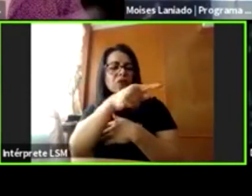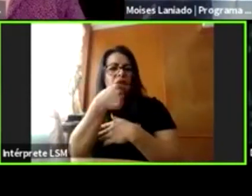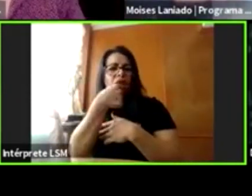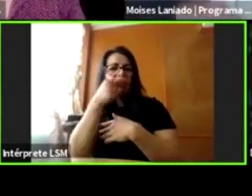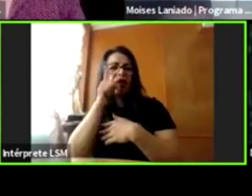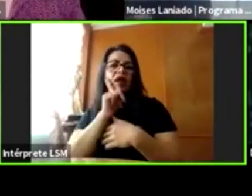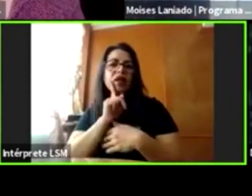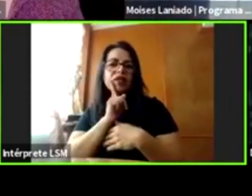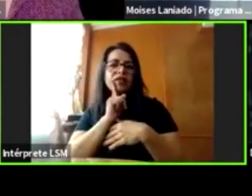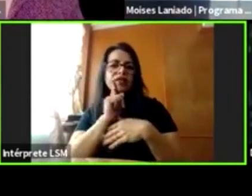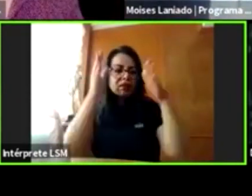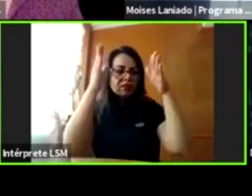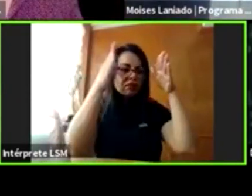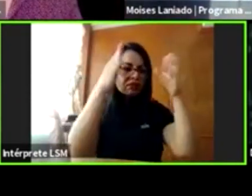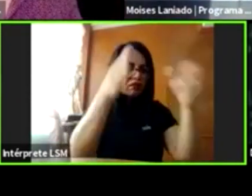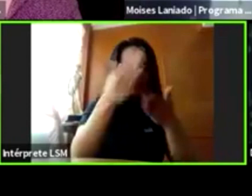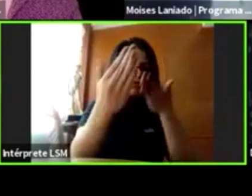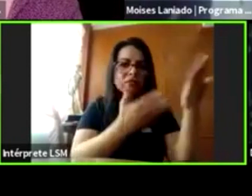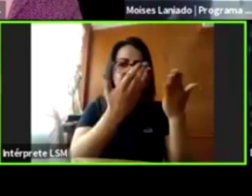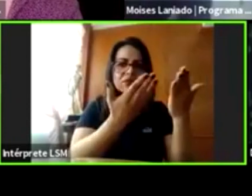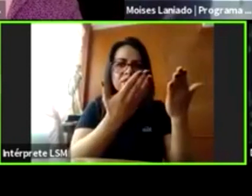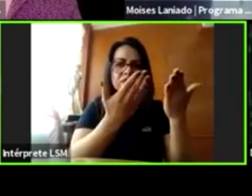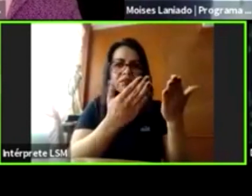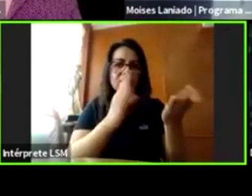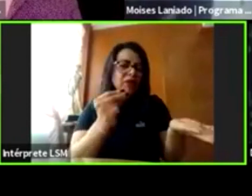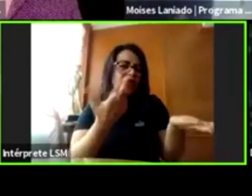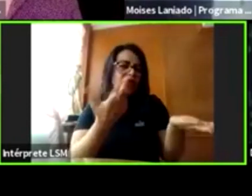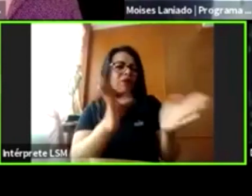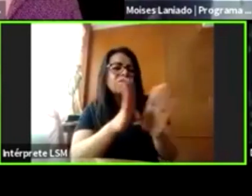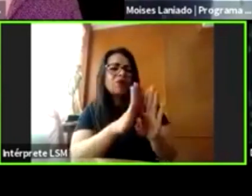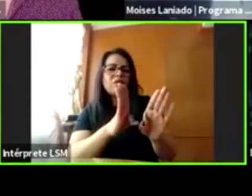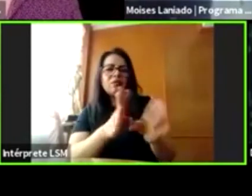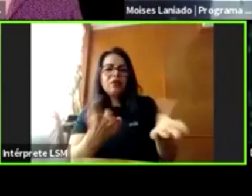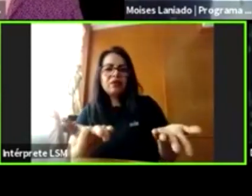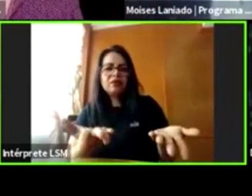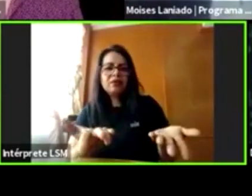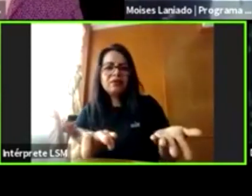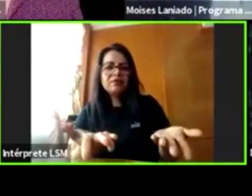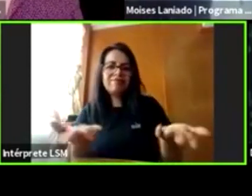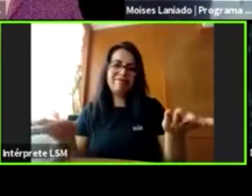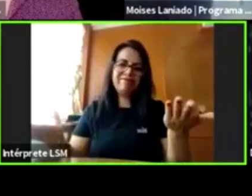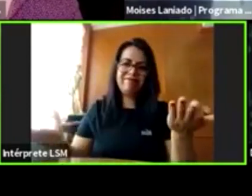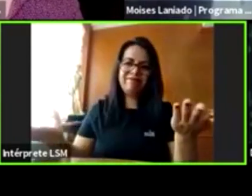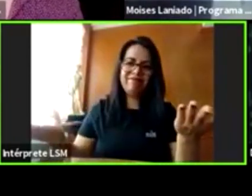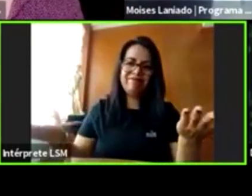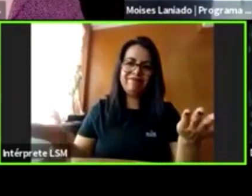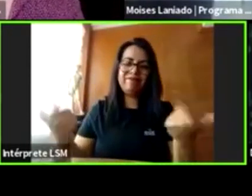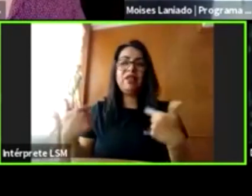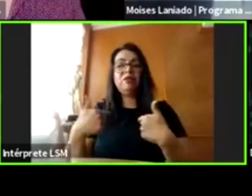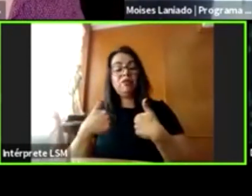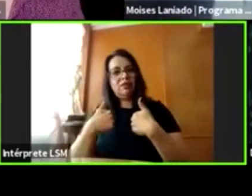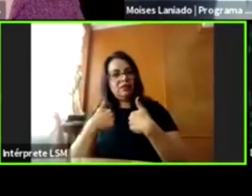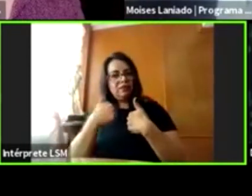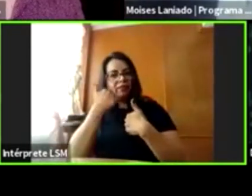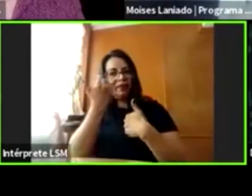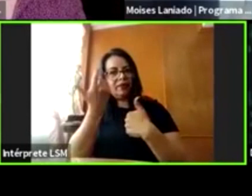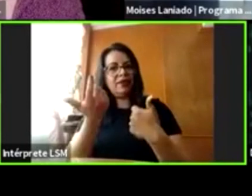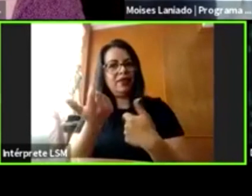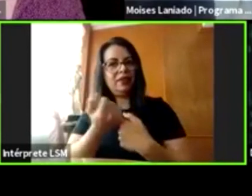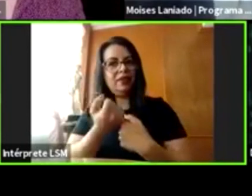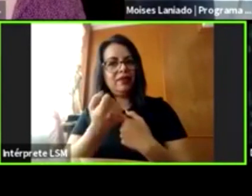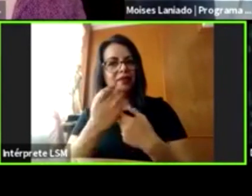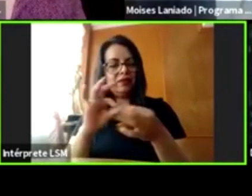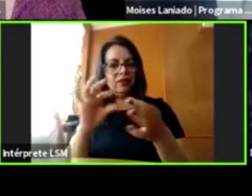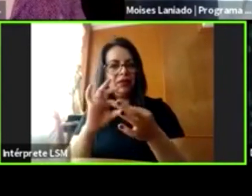en tu lista de niños que puede estar sufriendo un abuso, no puede ser, ¿no? Bueno, yo quiero decirles que no todos los niños,